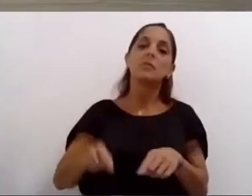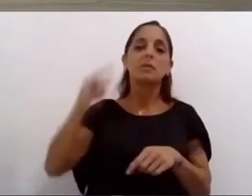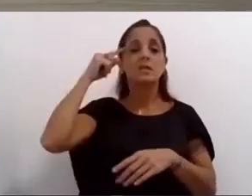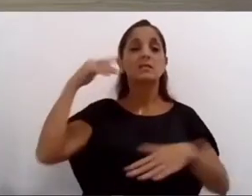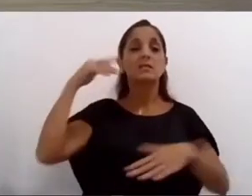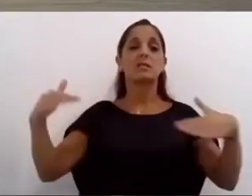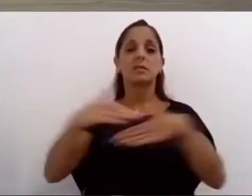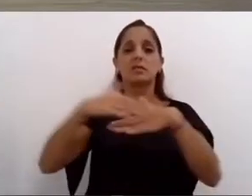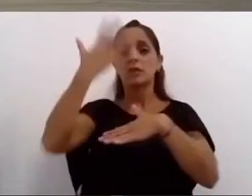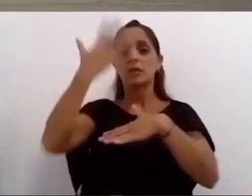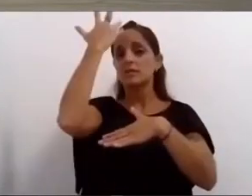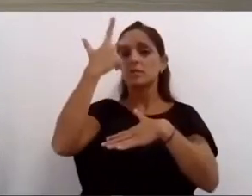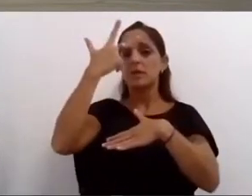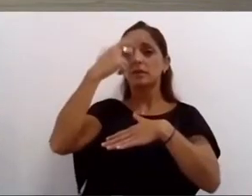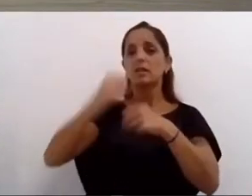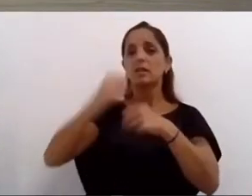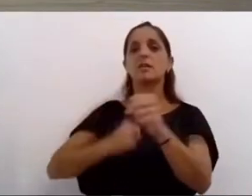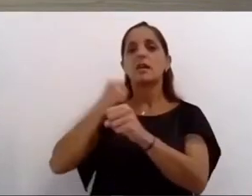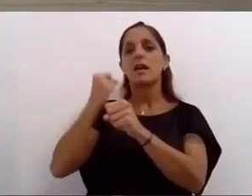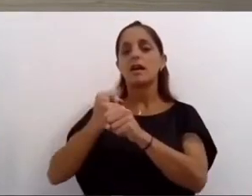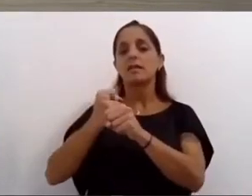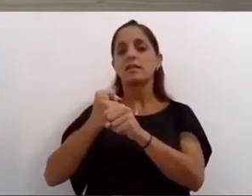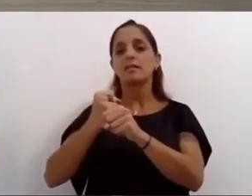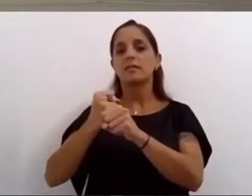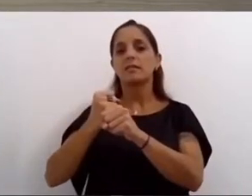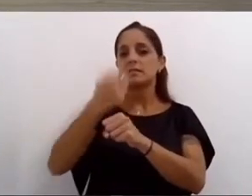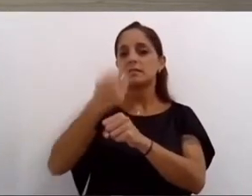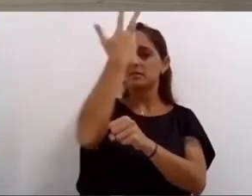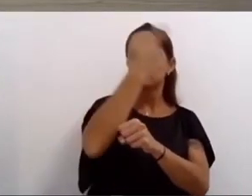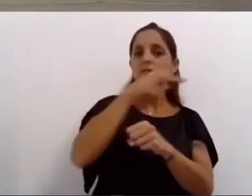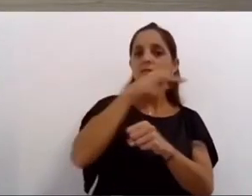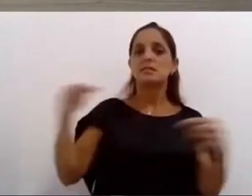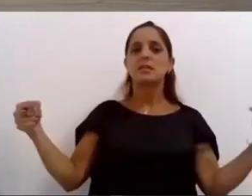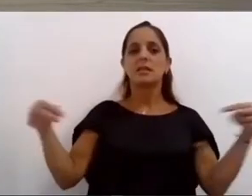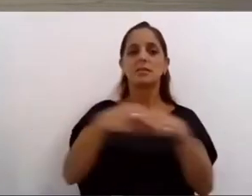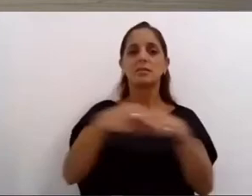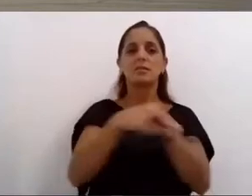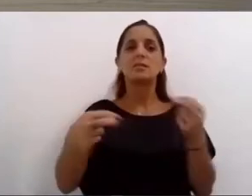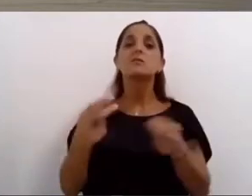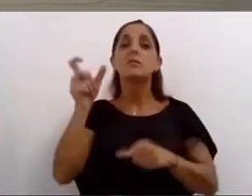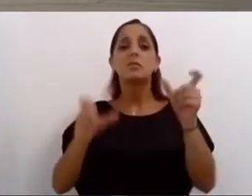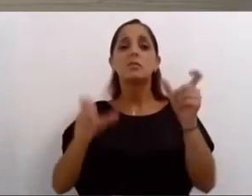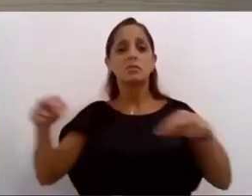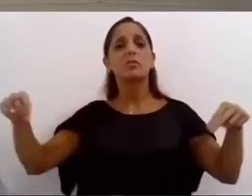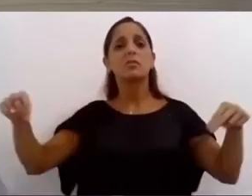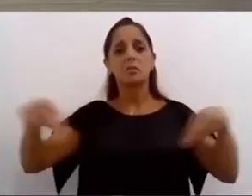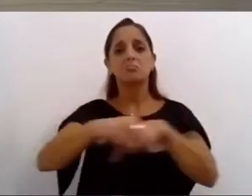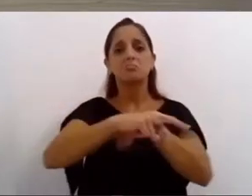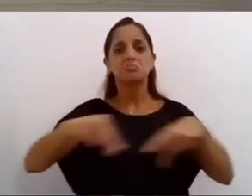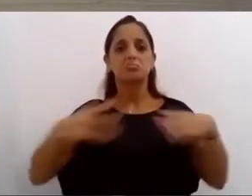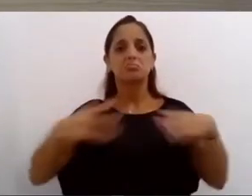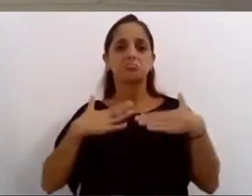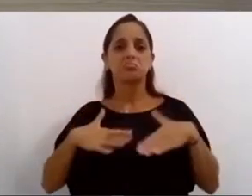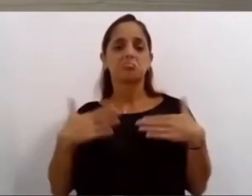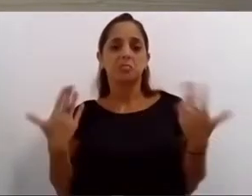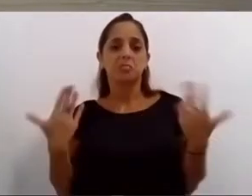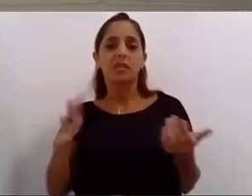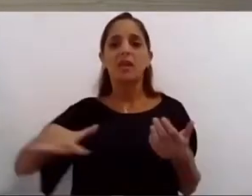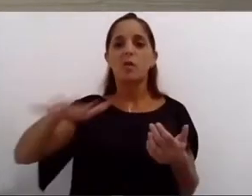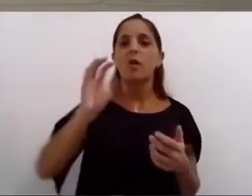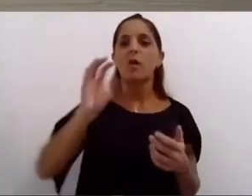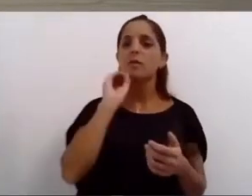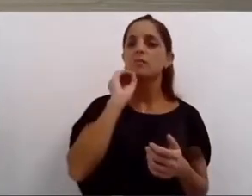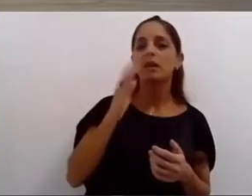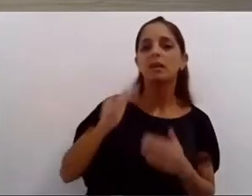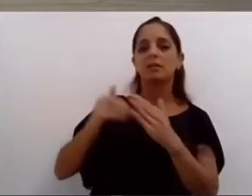Lorenzo para conectar los paseos de la ciudad priorizando la movilidad peatonal y así reactivar los espacios haciéndolos más atractivos para el